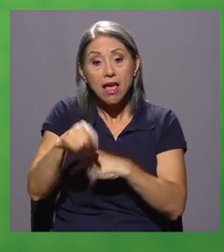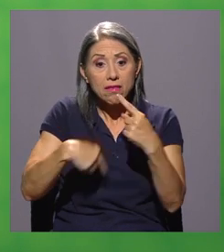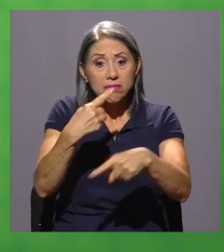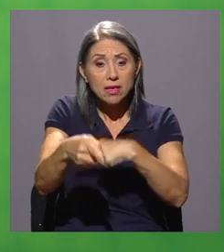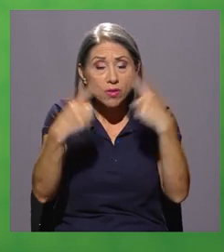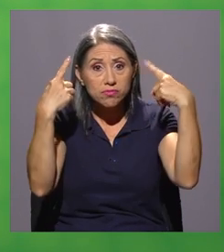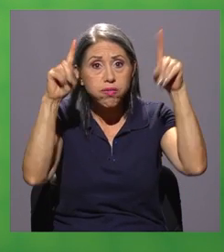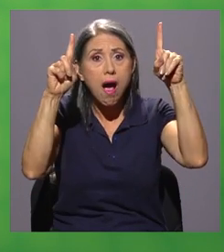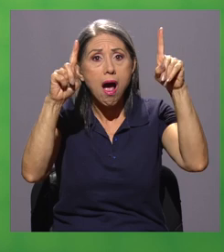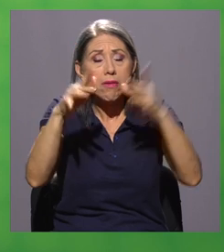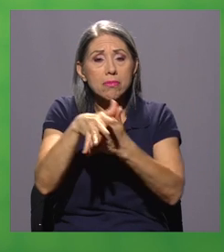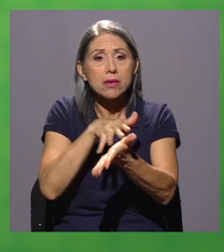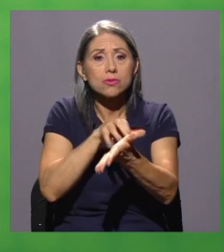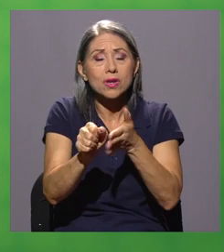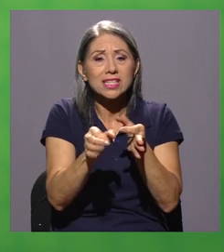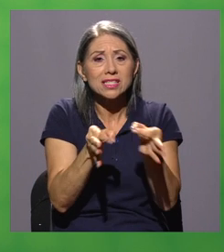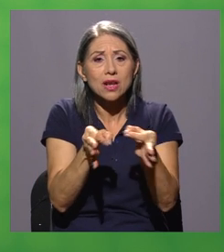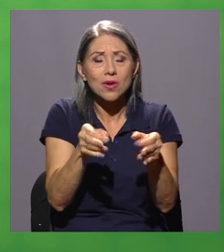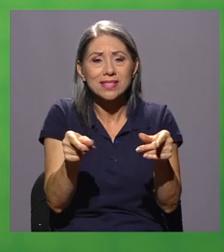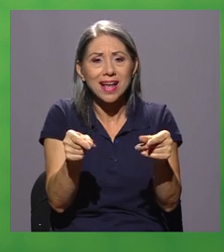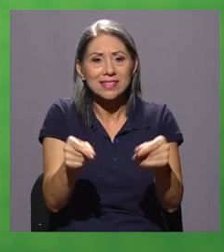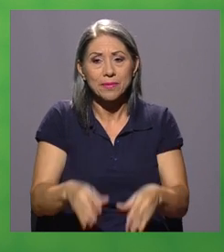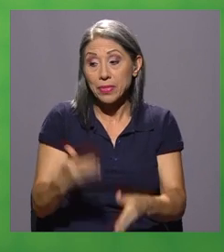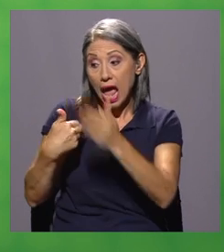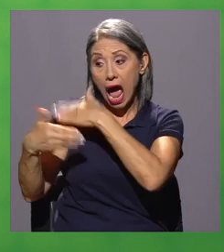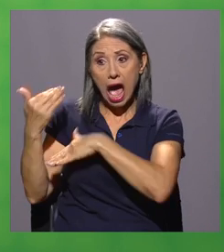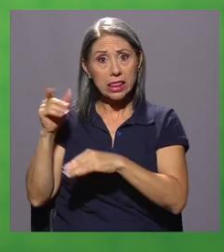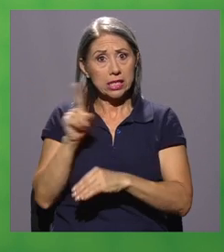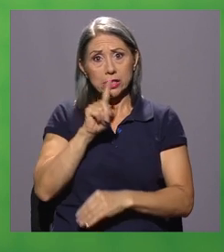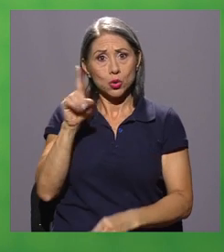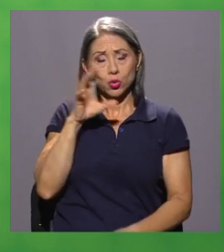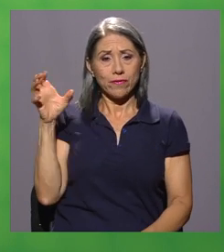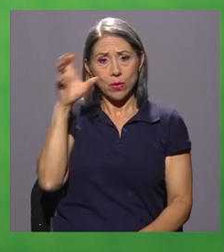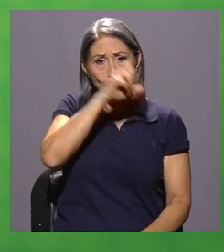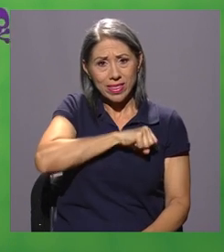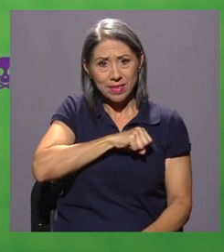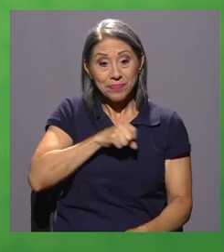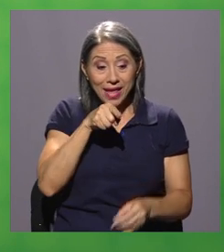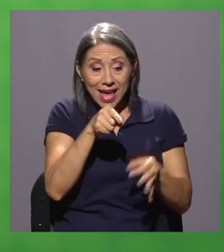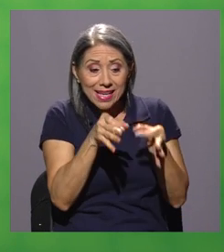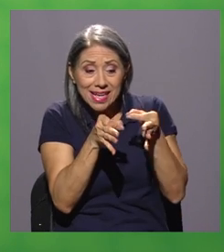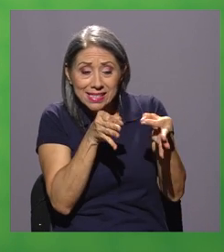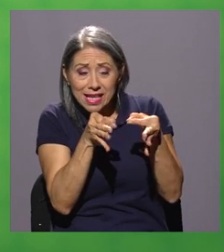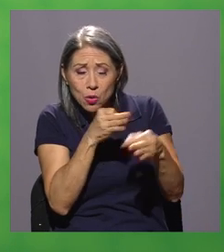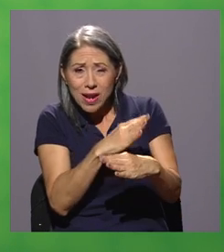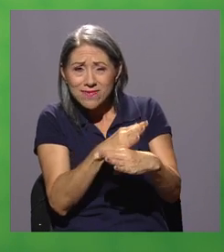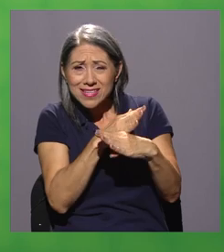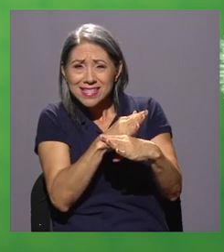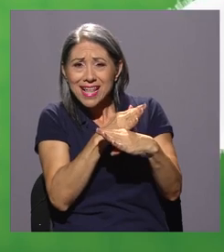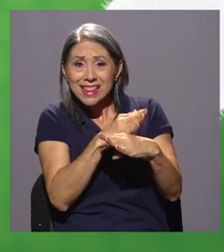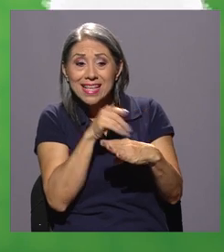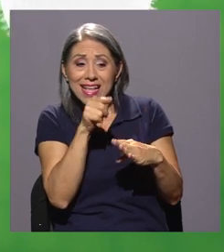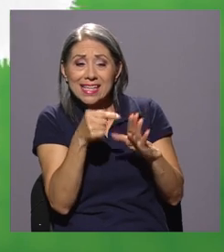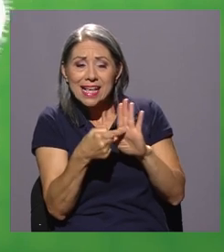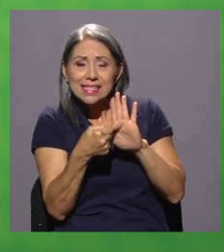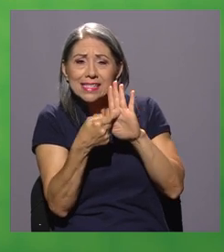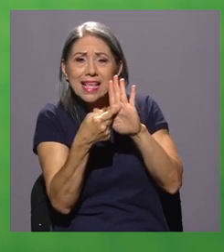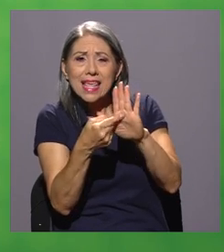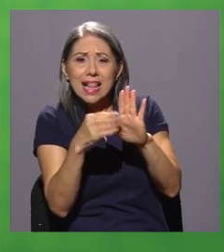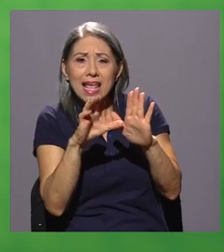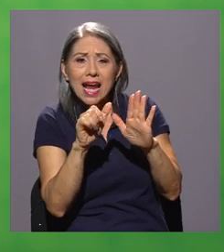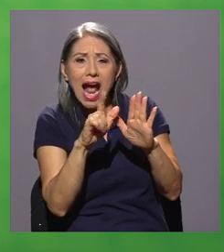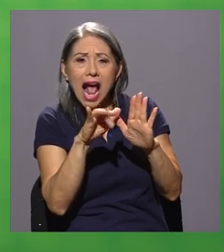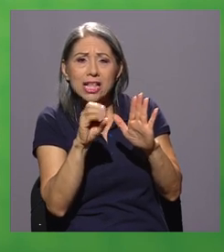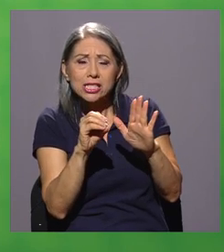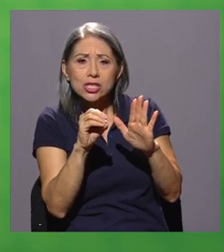completo. Justamente eso no se había descrito ¿verdad? Que en células que ya son resistentes, esta señal de calcio puede estar apoyando la